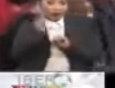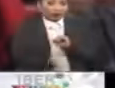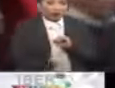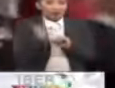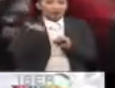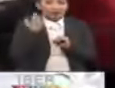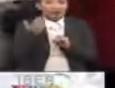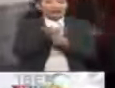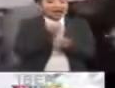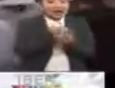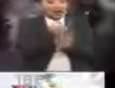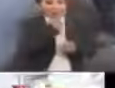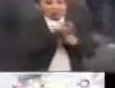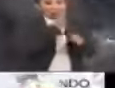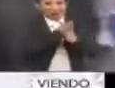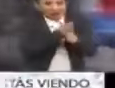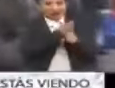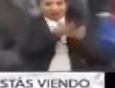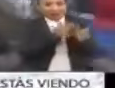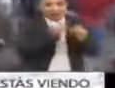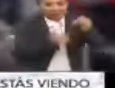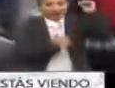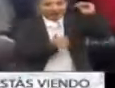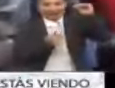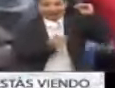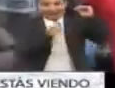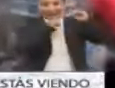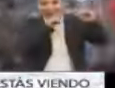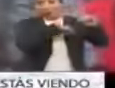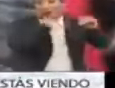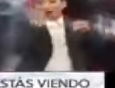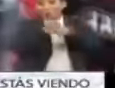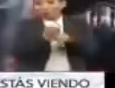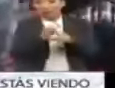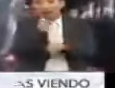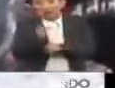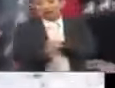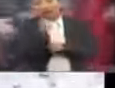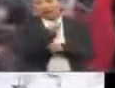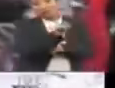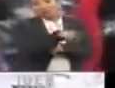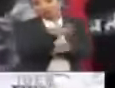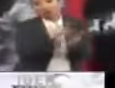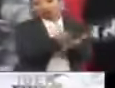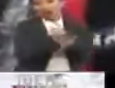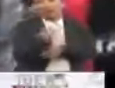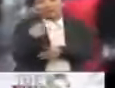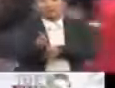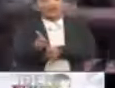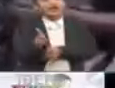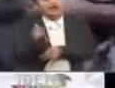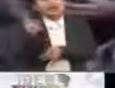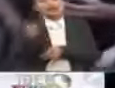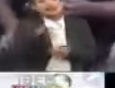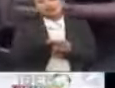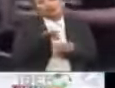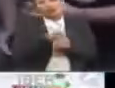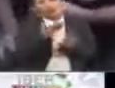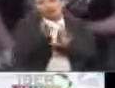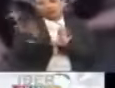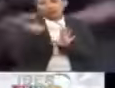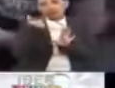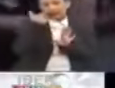quien ganó la primera vuelta perdió la segunda. Pero también es cierto que esta es una elección muy